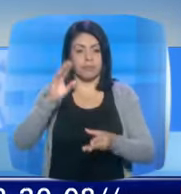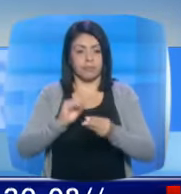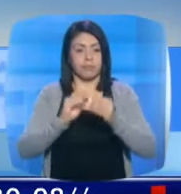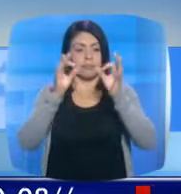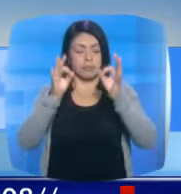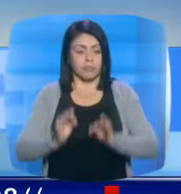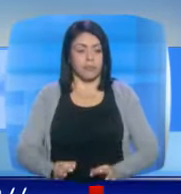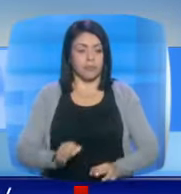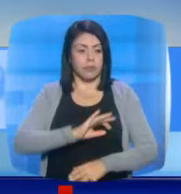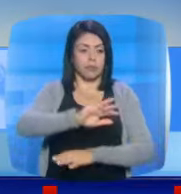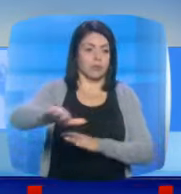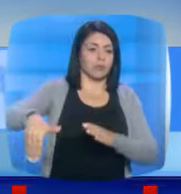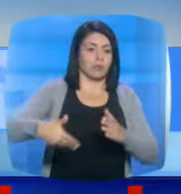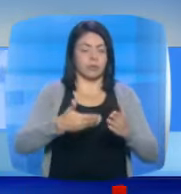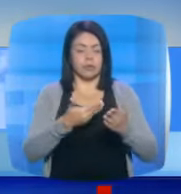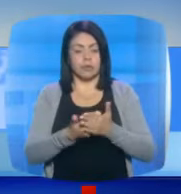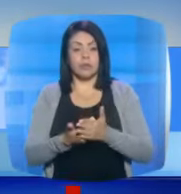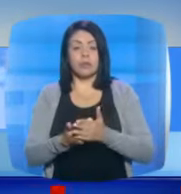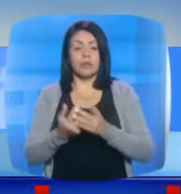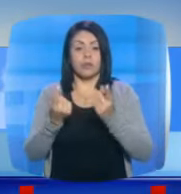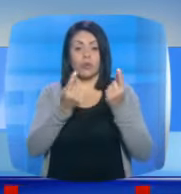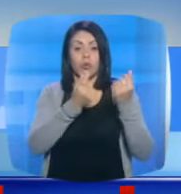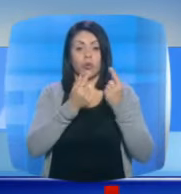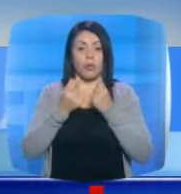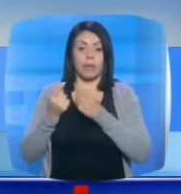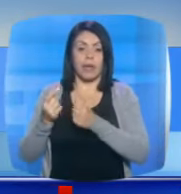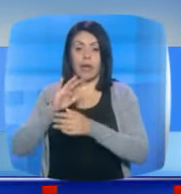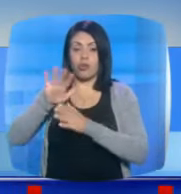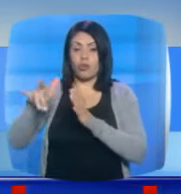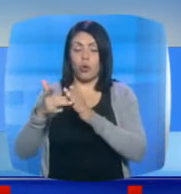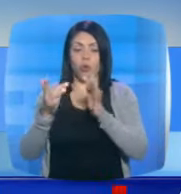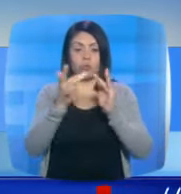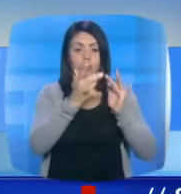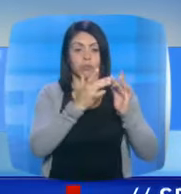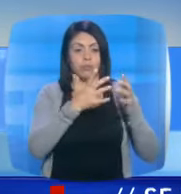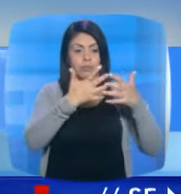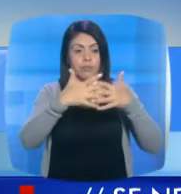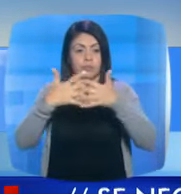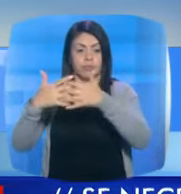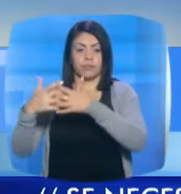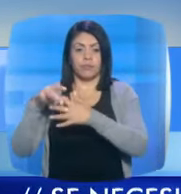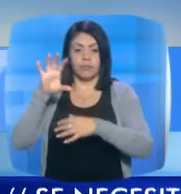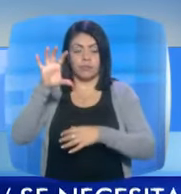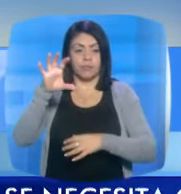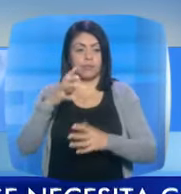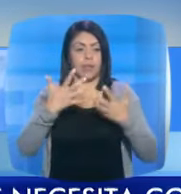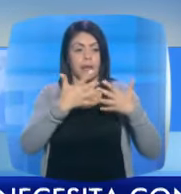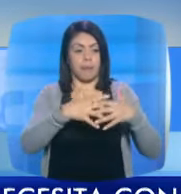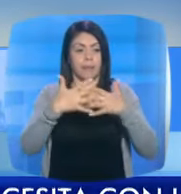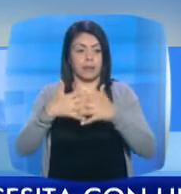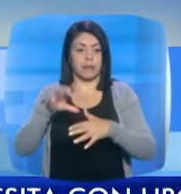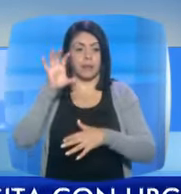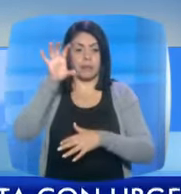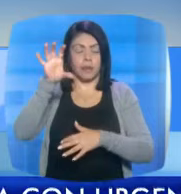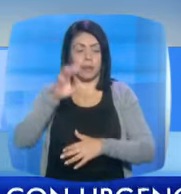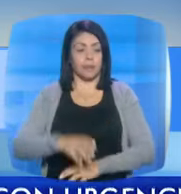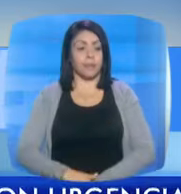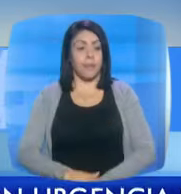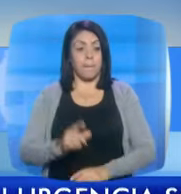concretos, con todos los actores económicos, con todos los empresarios del país. Los empresarios del país,